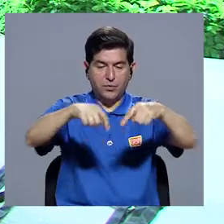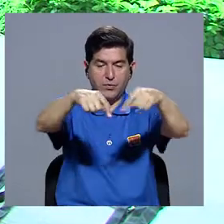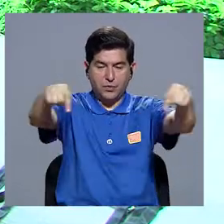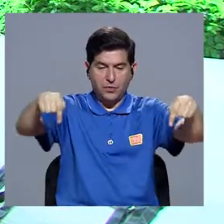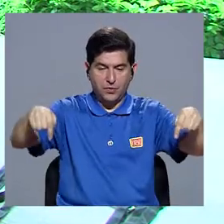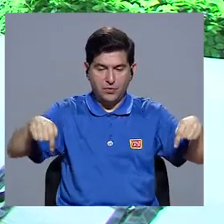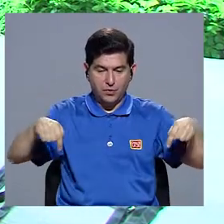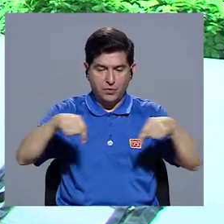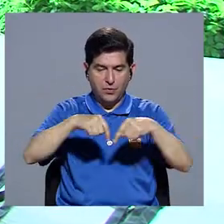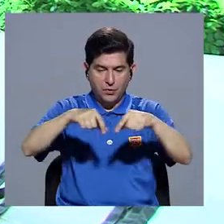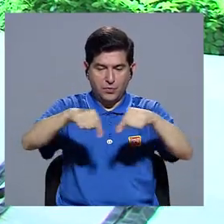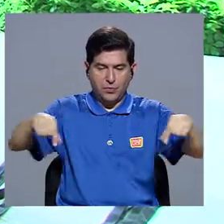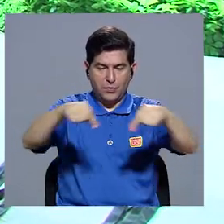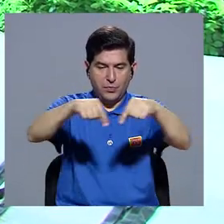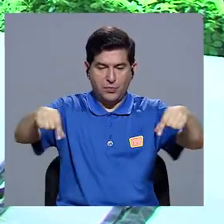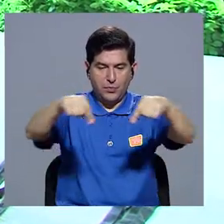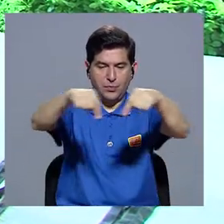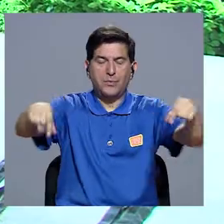muy particulares.